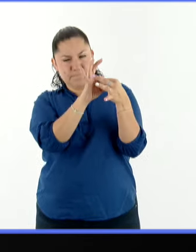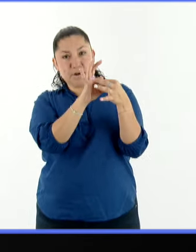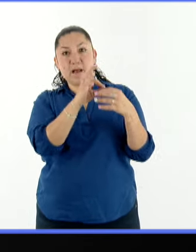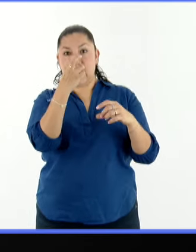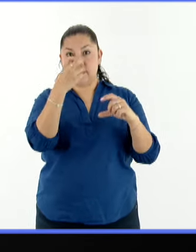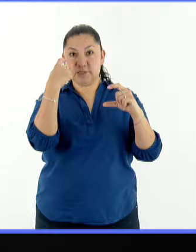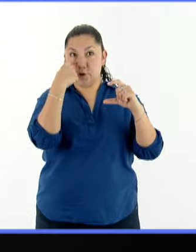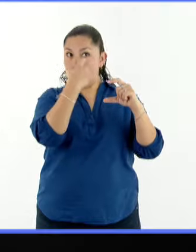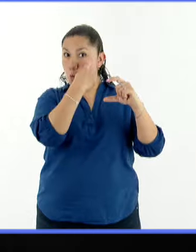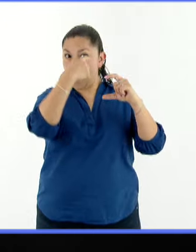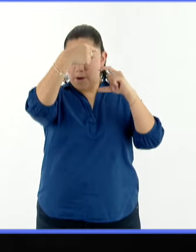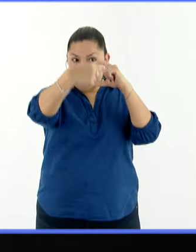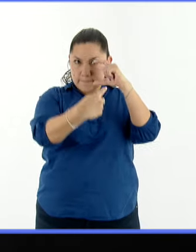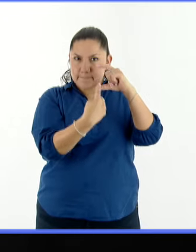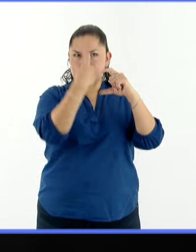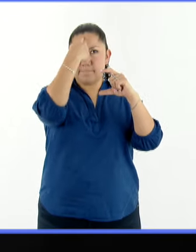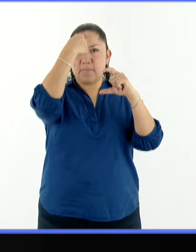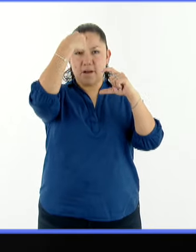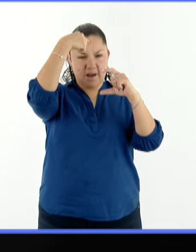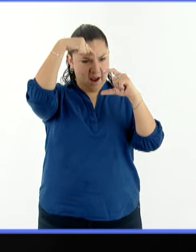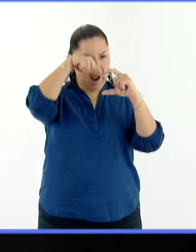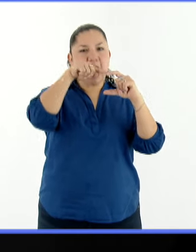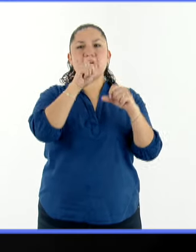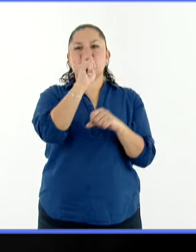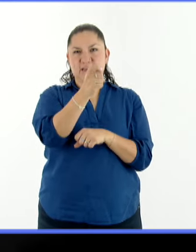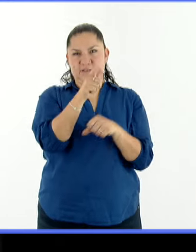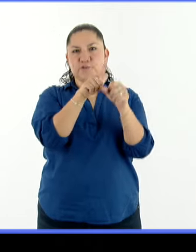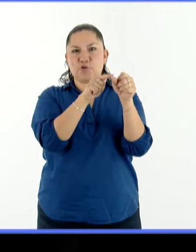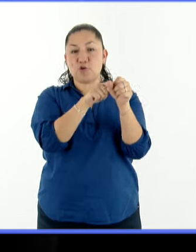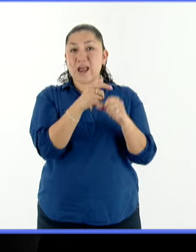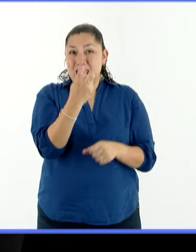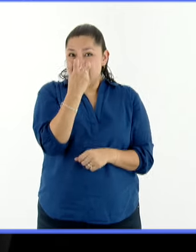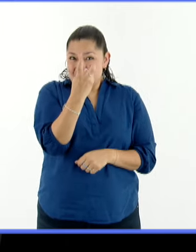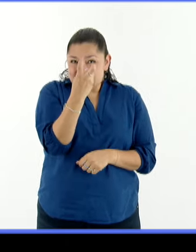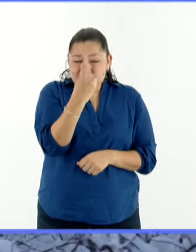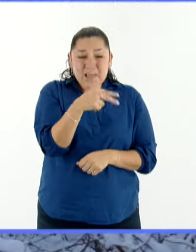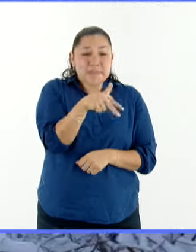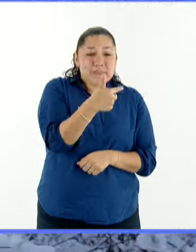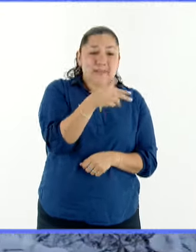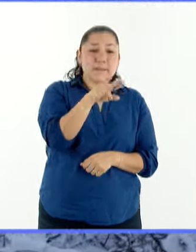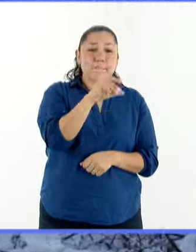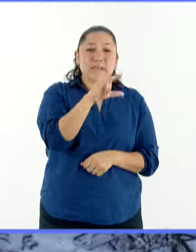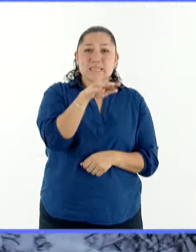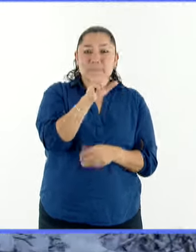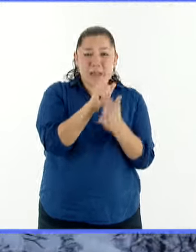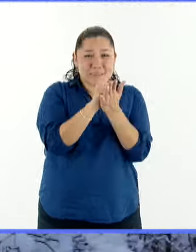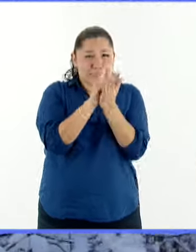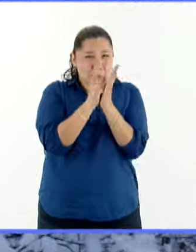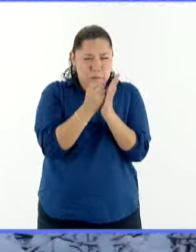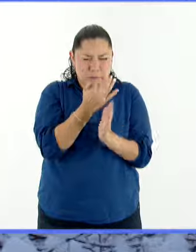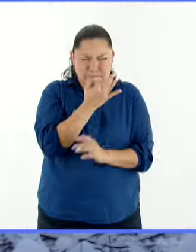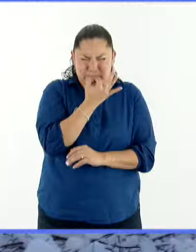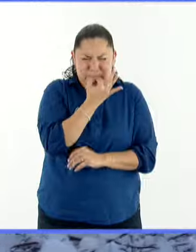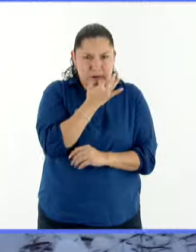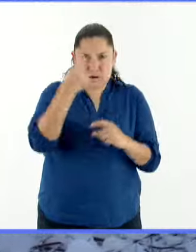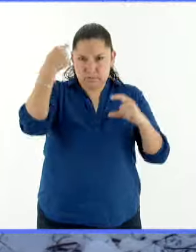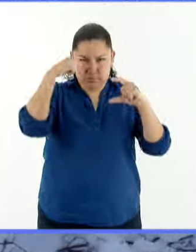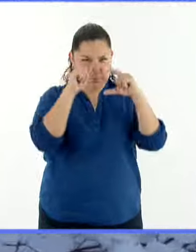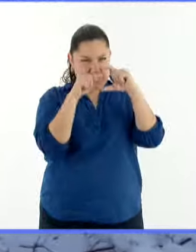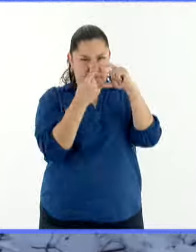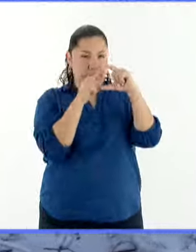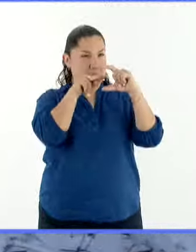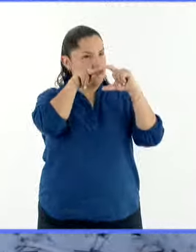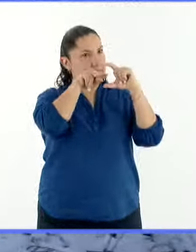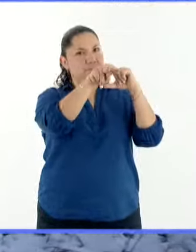interpreta. Este proceso se realiza en 13 milésimas de segundo. El sol evite muchos